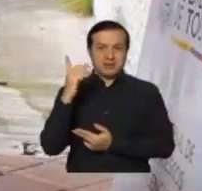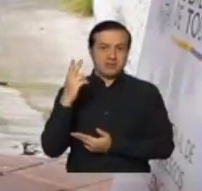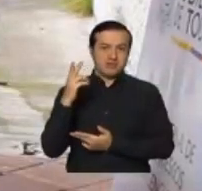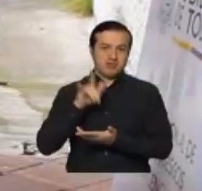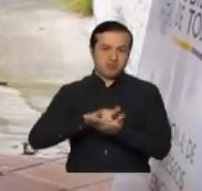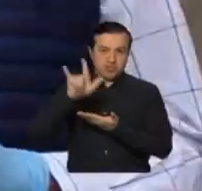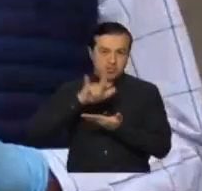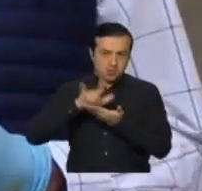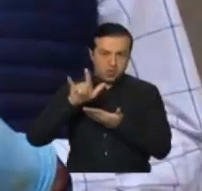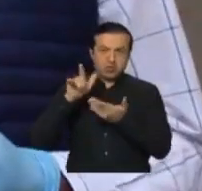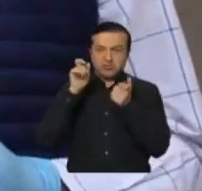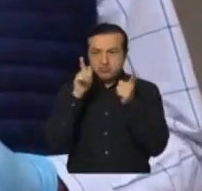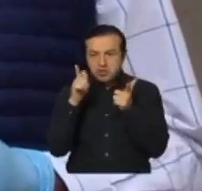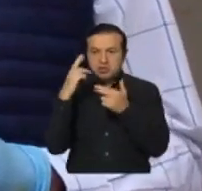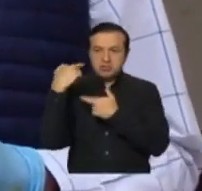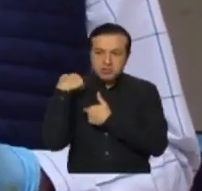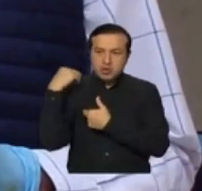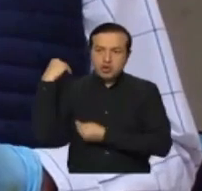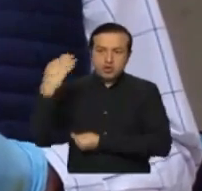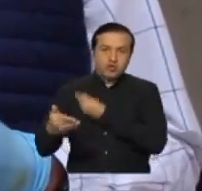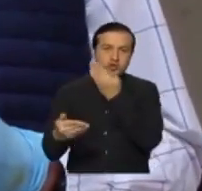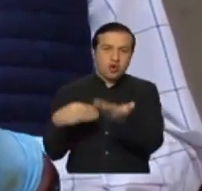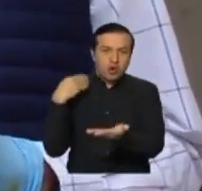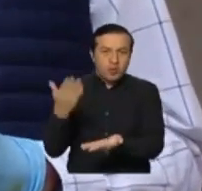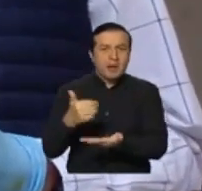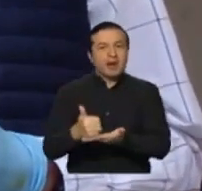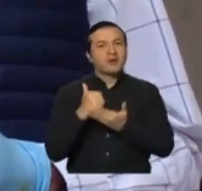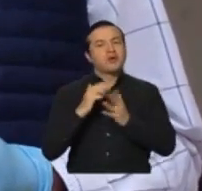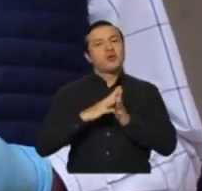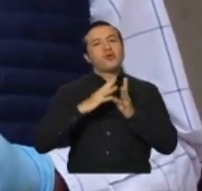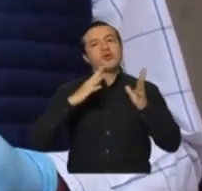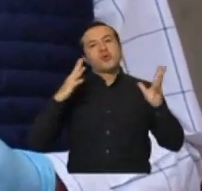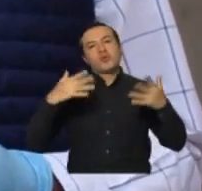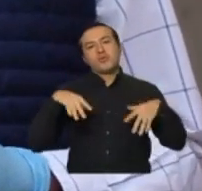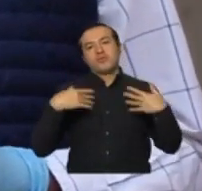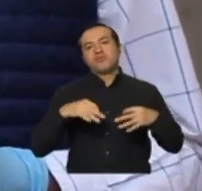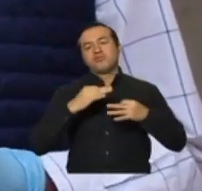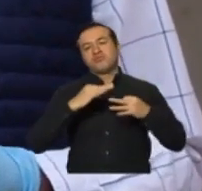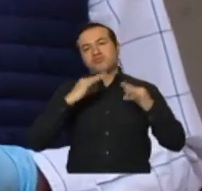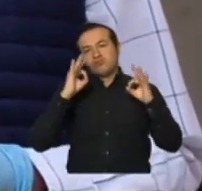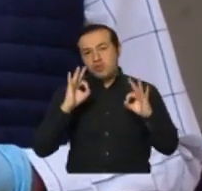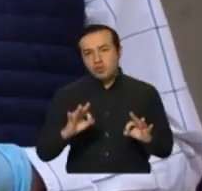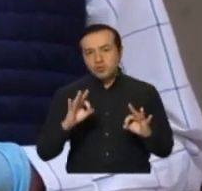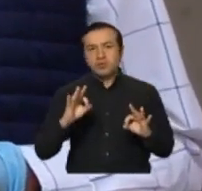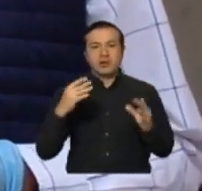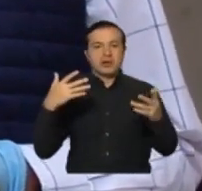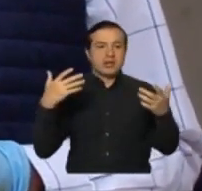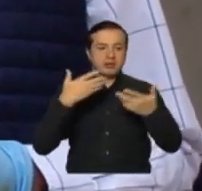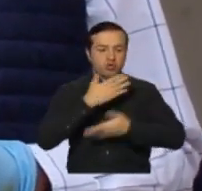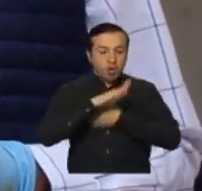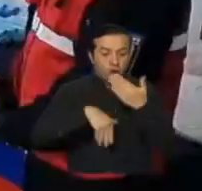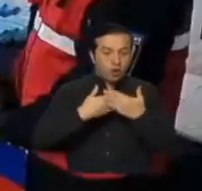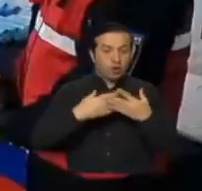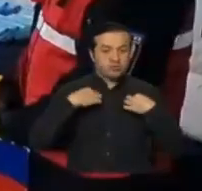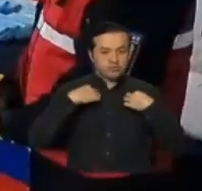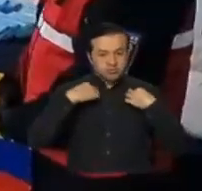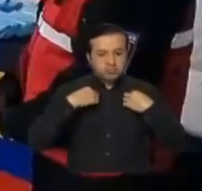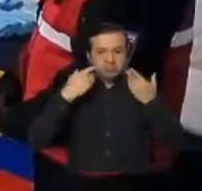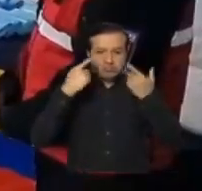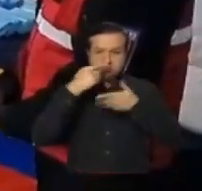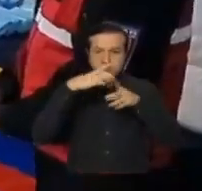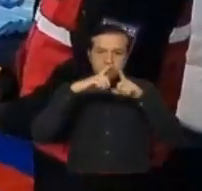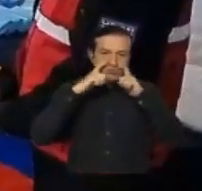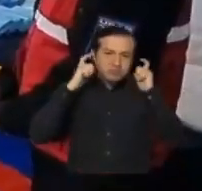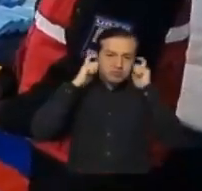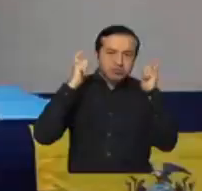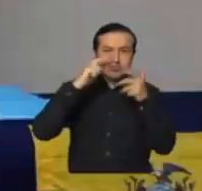alivianar un poco esa presión logística que se necesita para tener dotados de estos equipos a la aviación civil. Esta